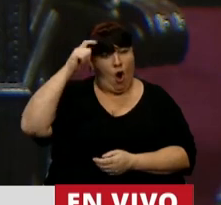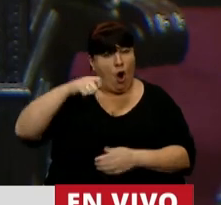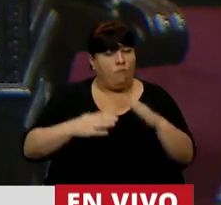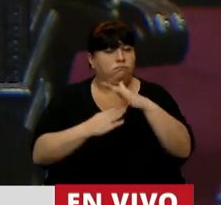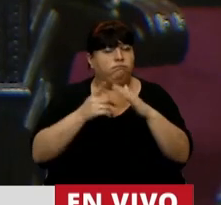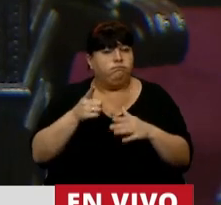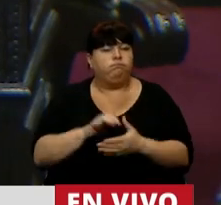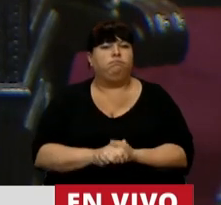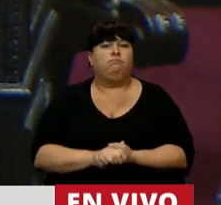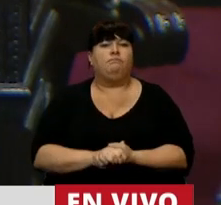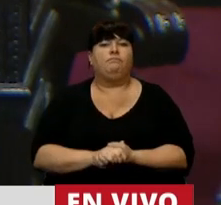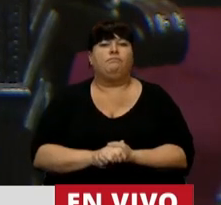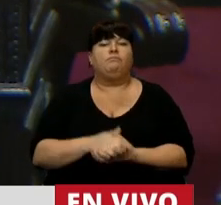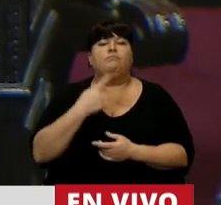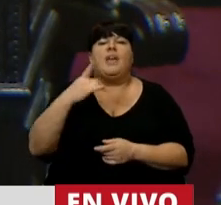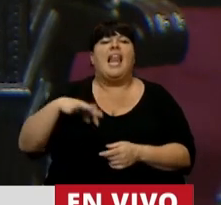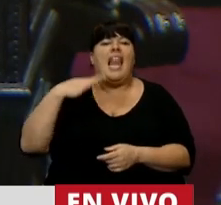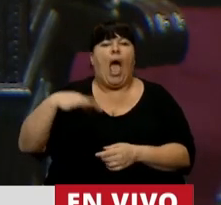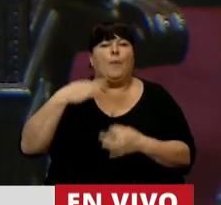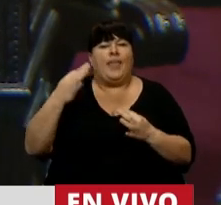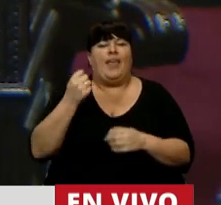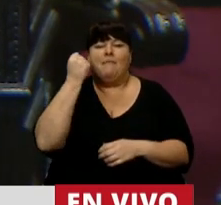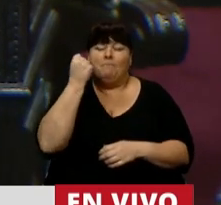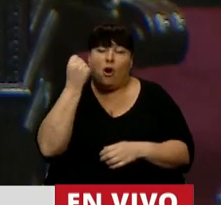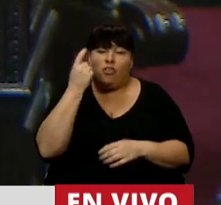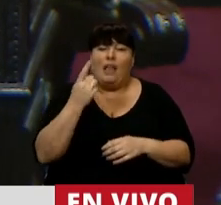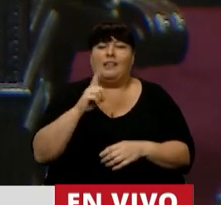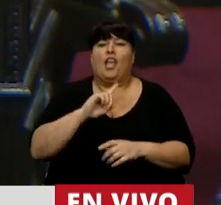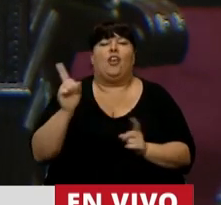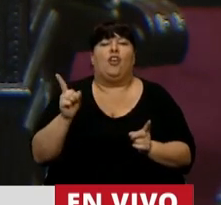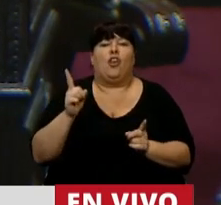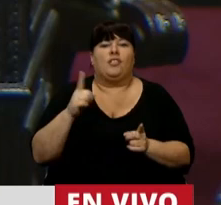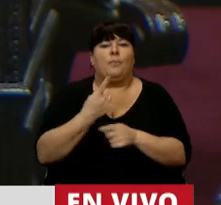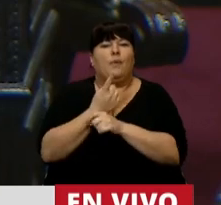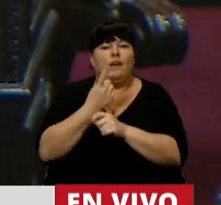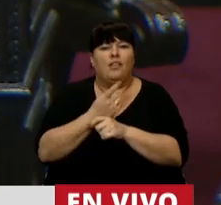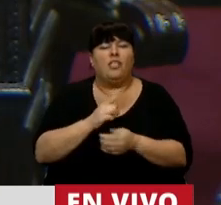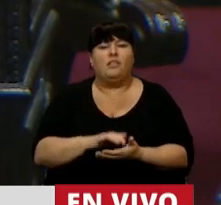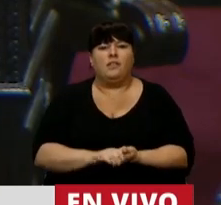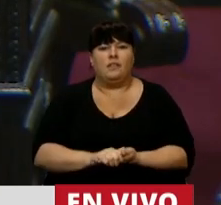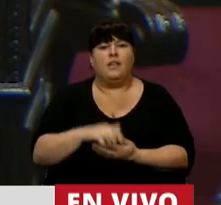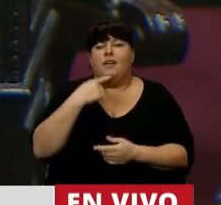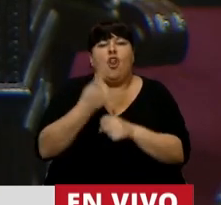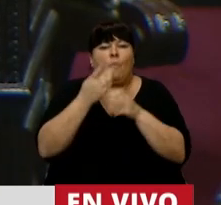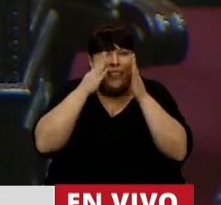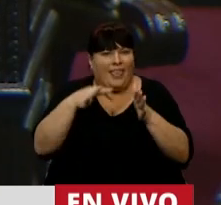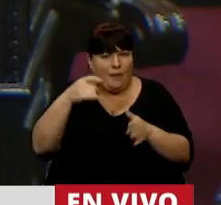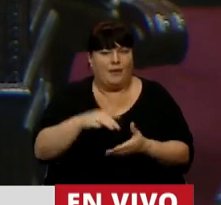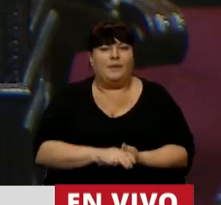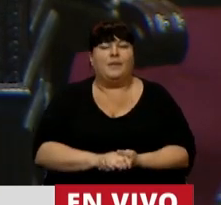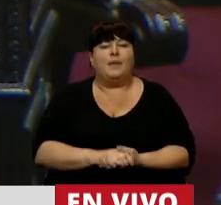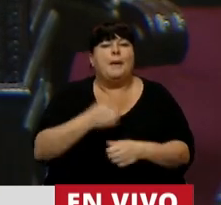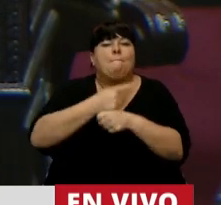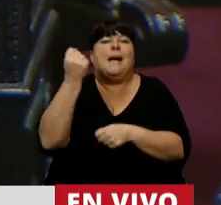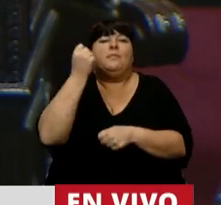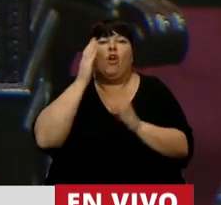y definió la vida como el bien jurídico primordial que no es susceptible de reparación ulterior. Y esto no lo podemos perder de vista en esta discusión,